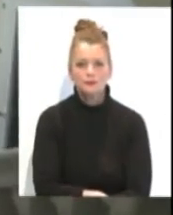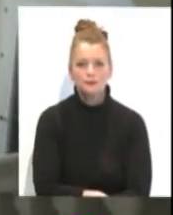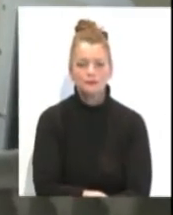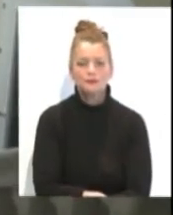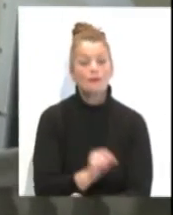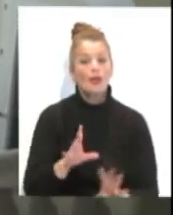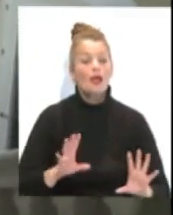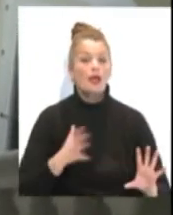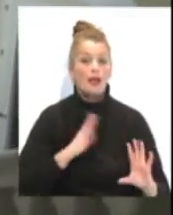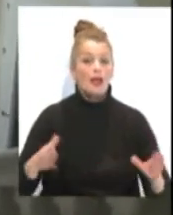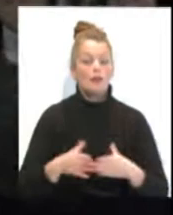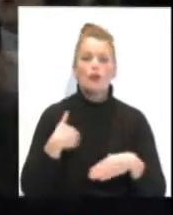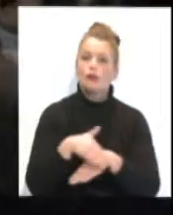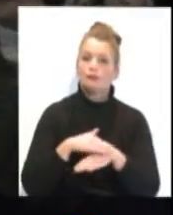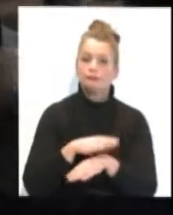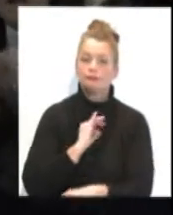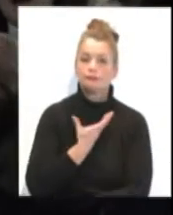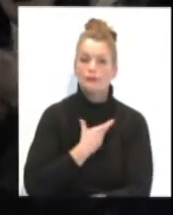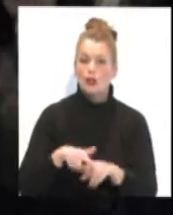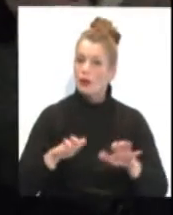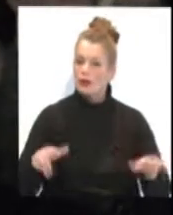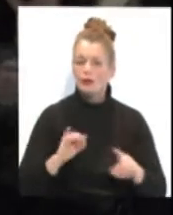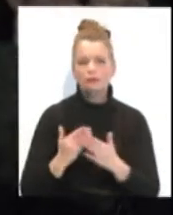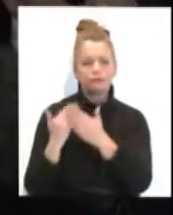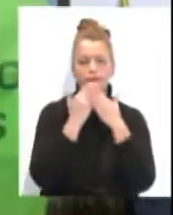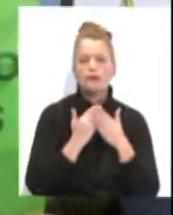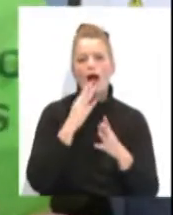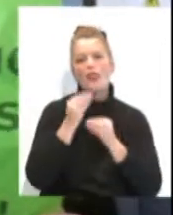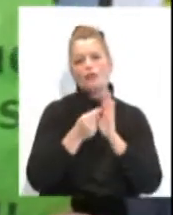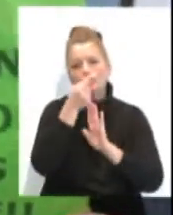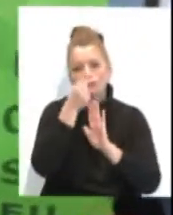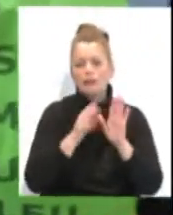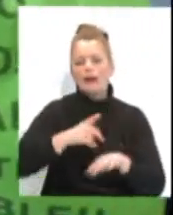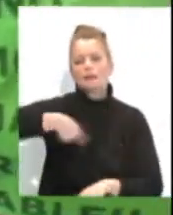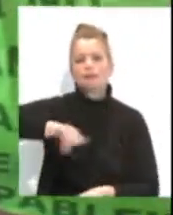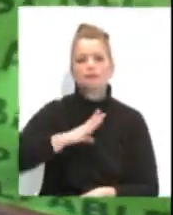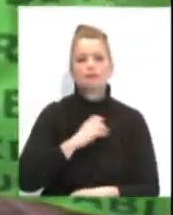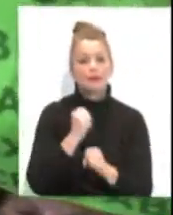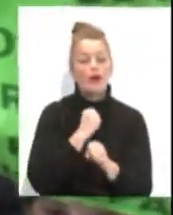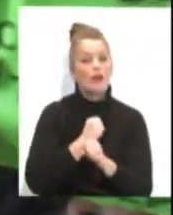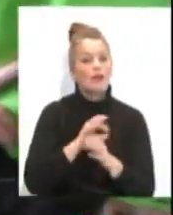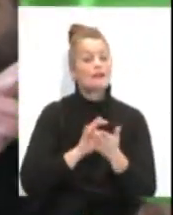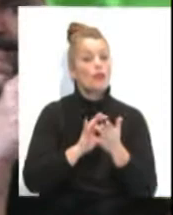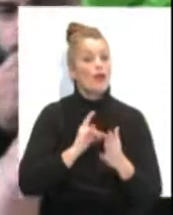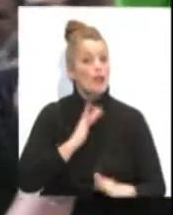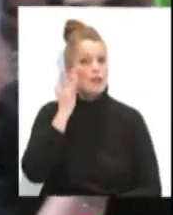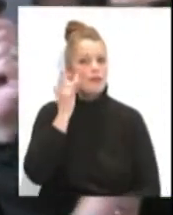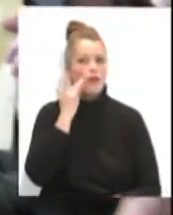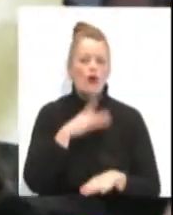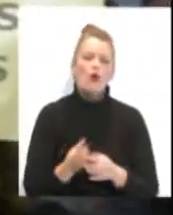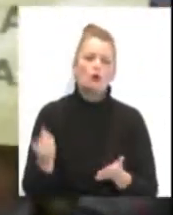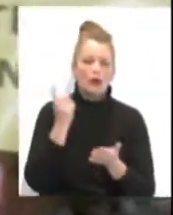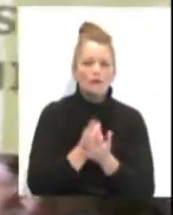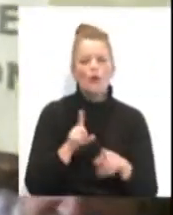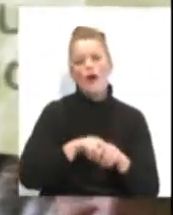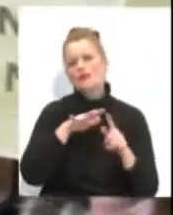El equipo de gobierno del Ayuntamiento de Cádiz está estudiando fórmulas para que las trabajadoras del servicio de limpieza no vuelvan a verse